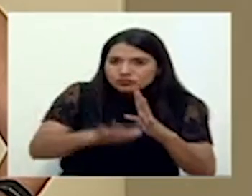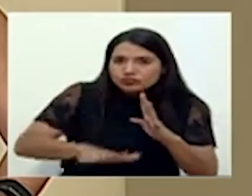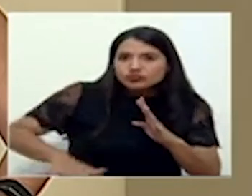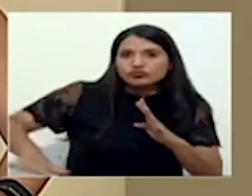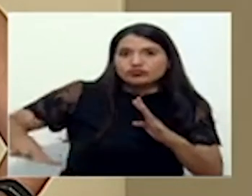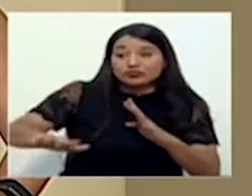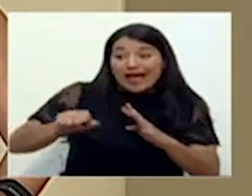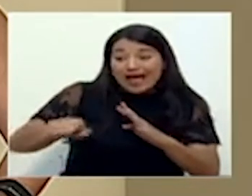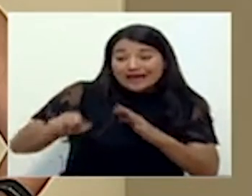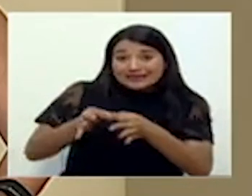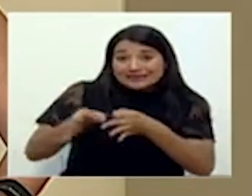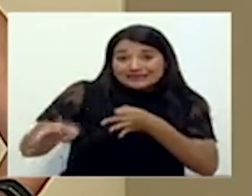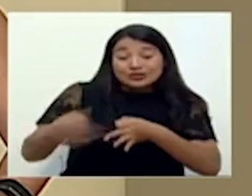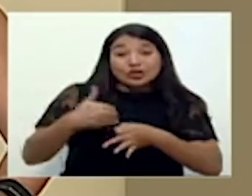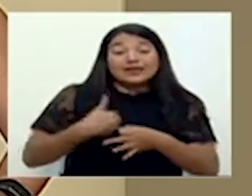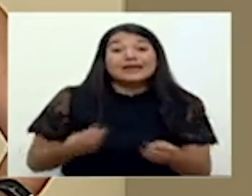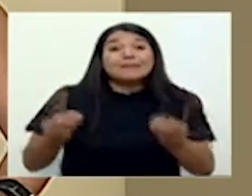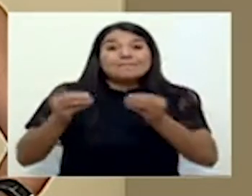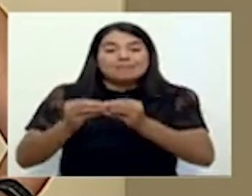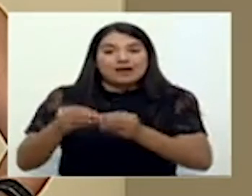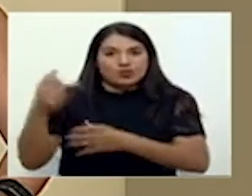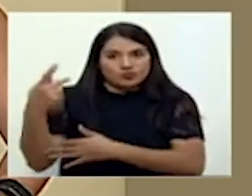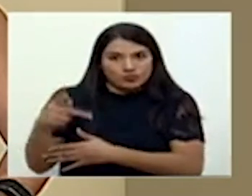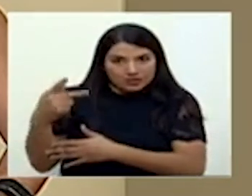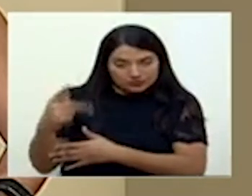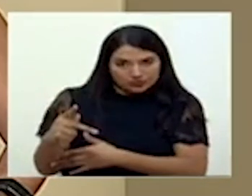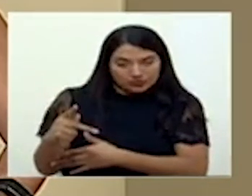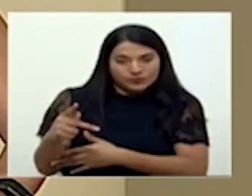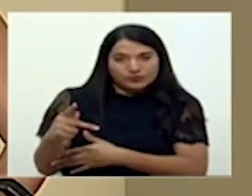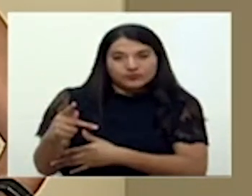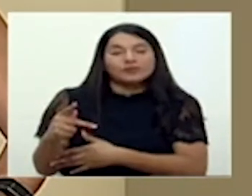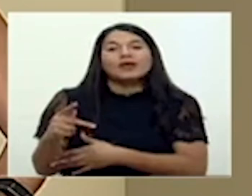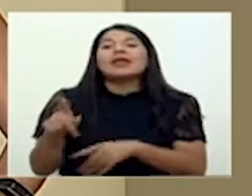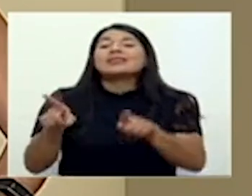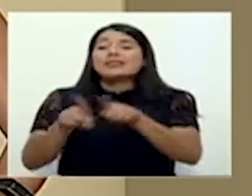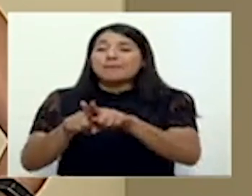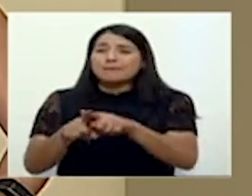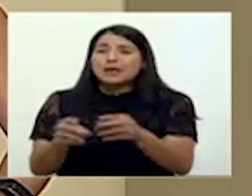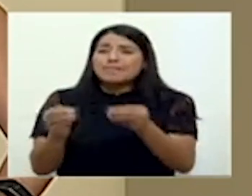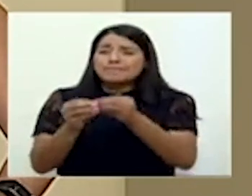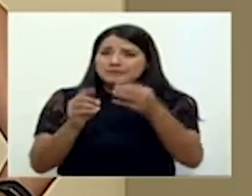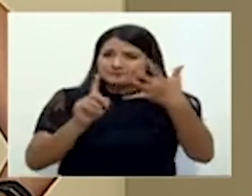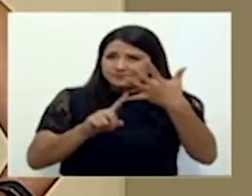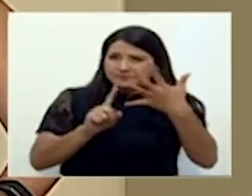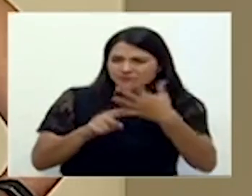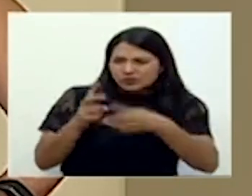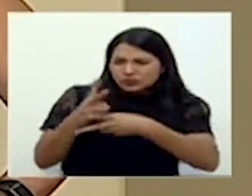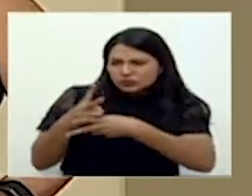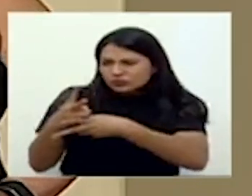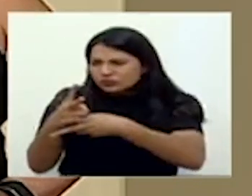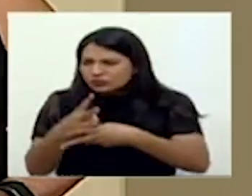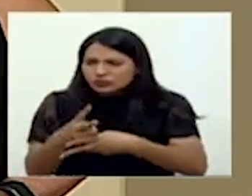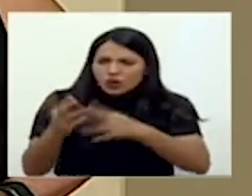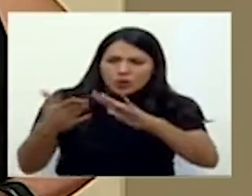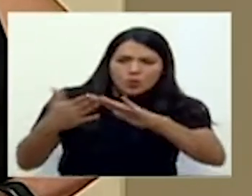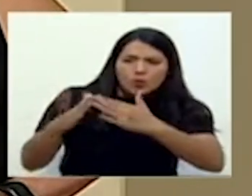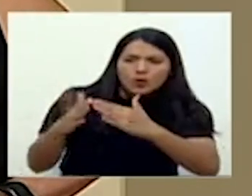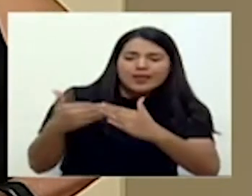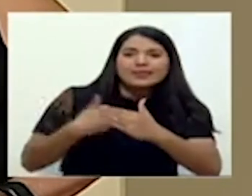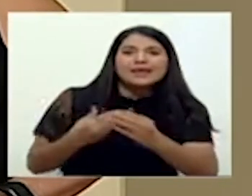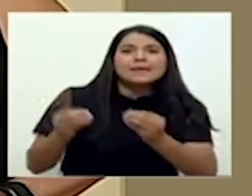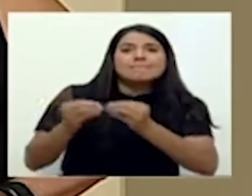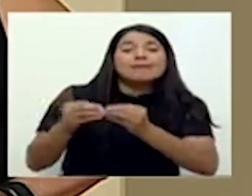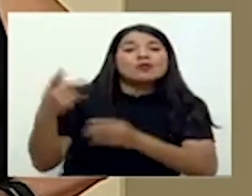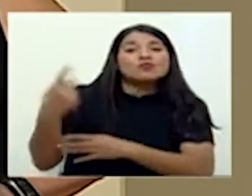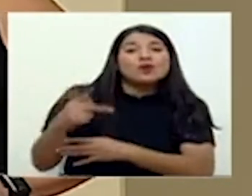presentan su riesgo aumentado. Aumentar el seguimiento cercano de las poblaciones que están en riesgo, que son las que son más